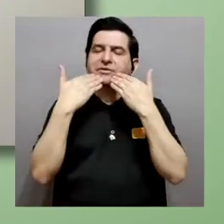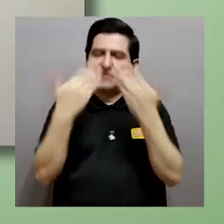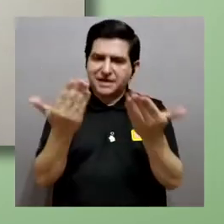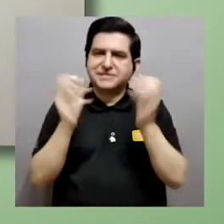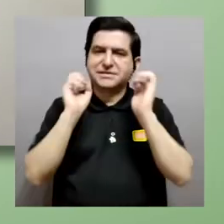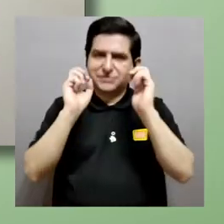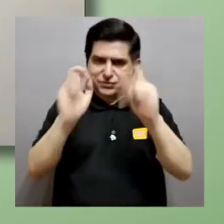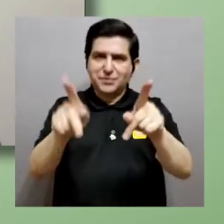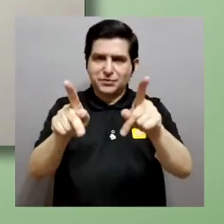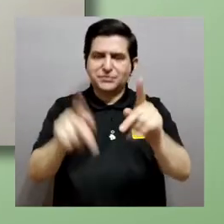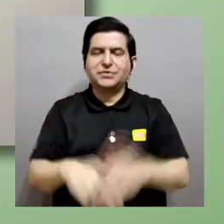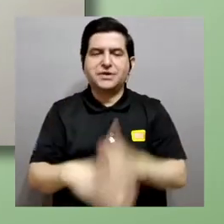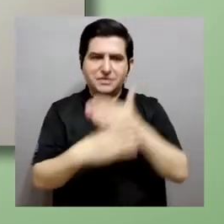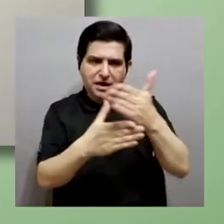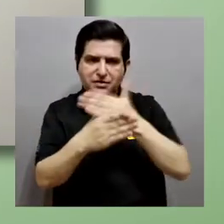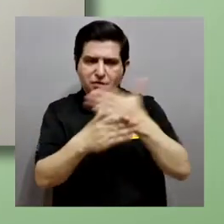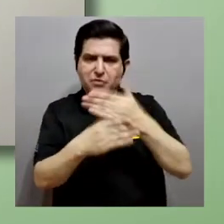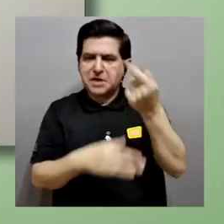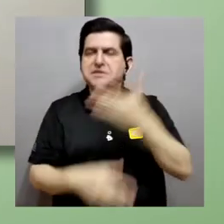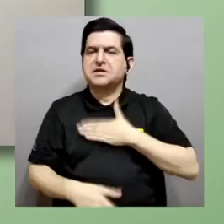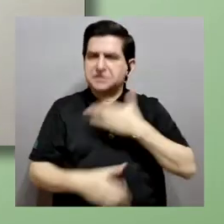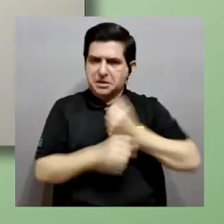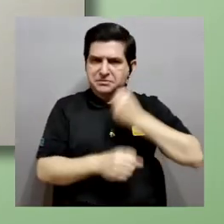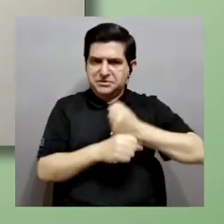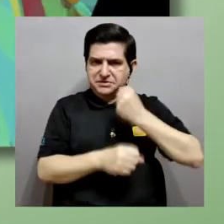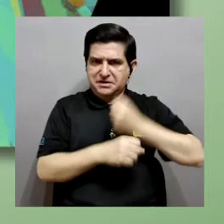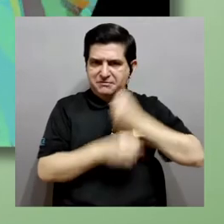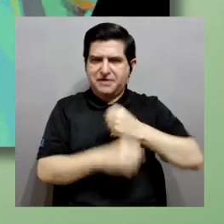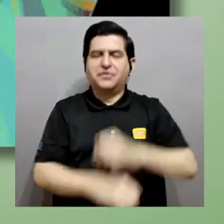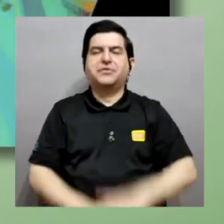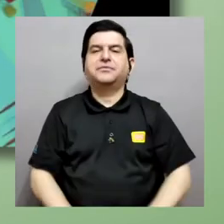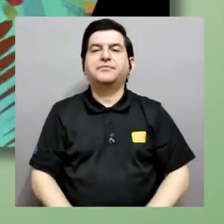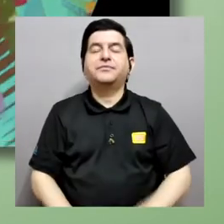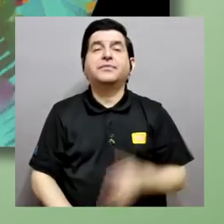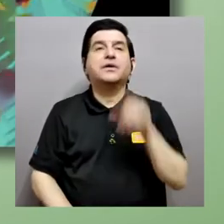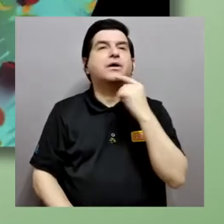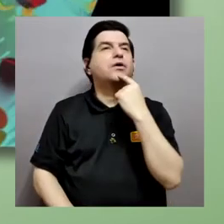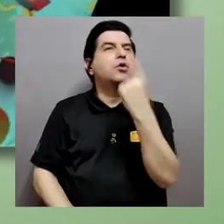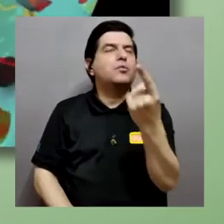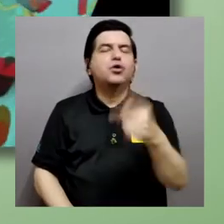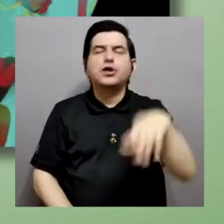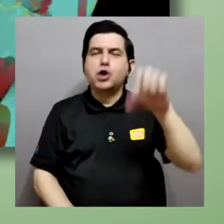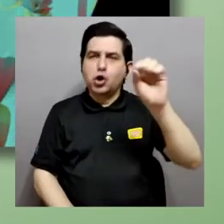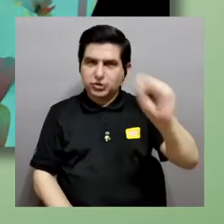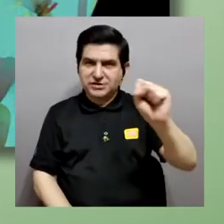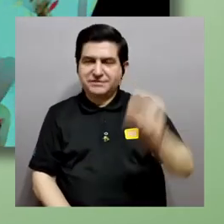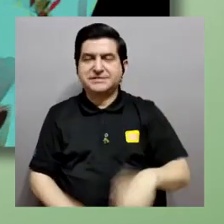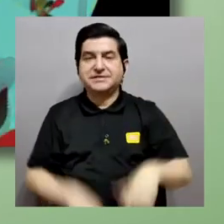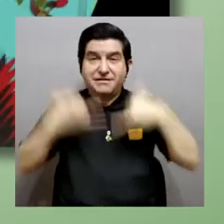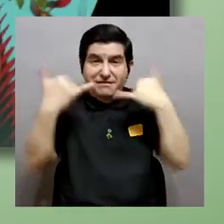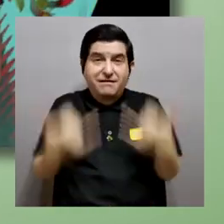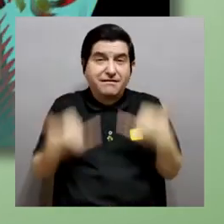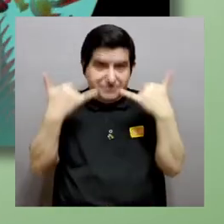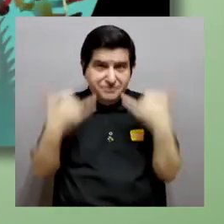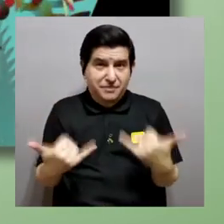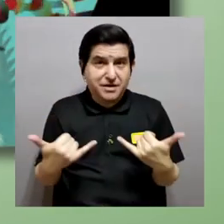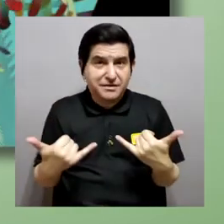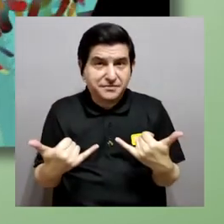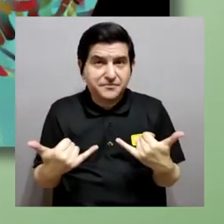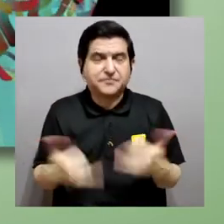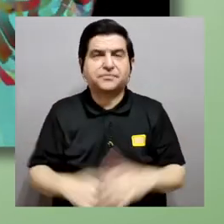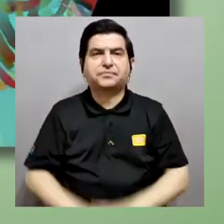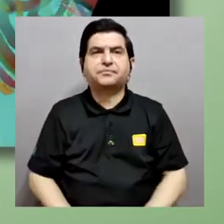agradezco muchísimo la oportunidad de compartir un poco sobre mi trabajo. Como comentaba Sebastián, actualmente